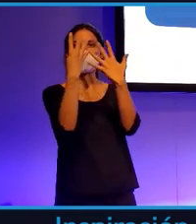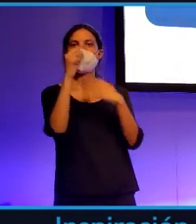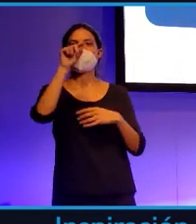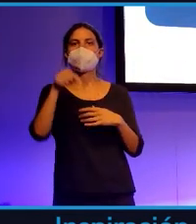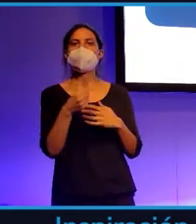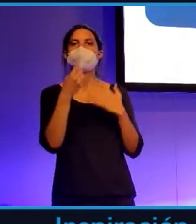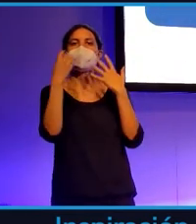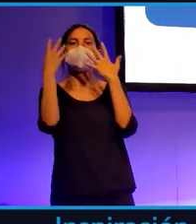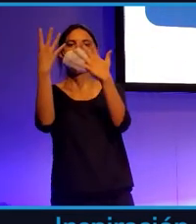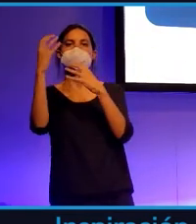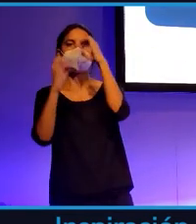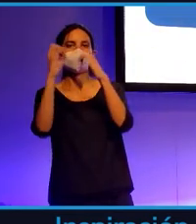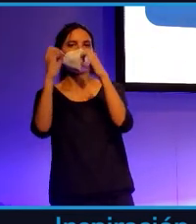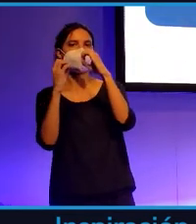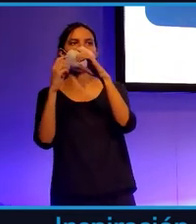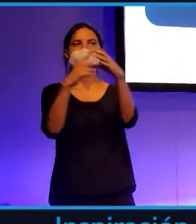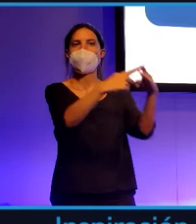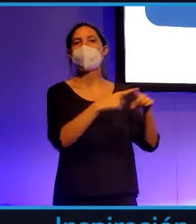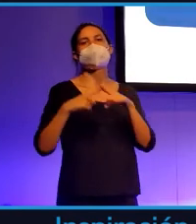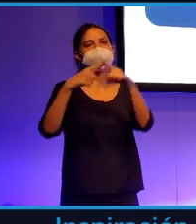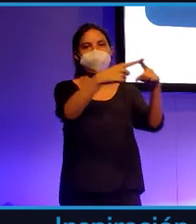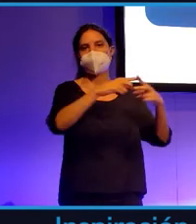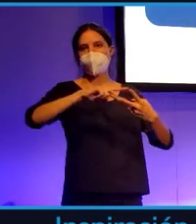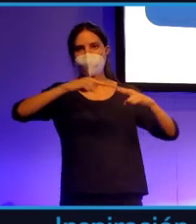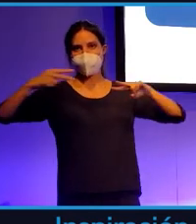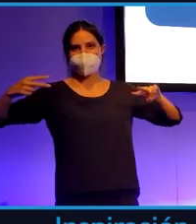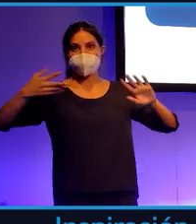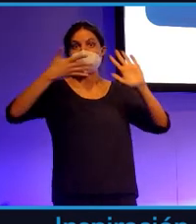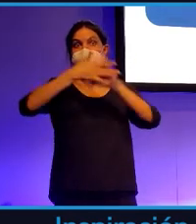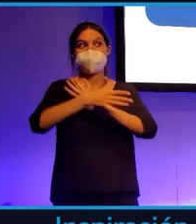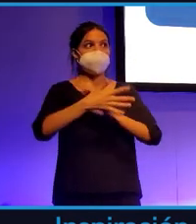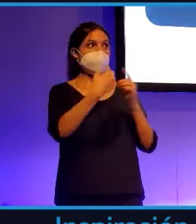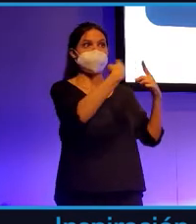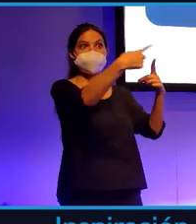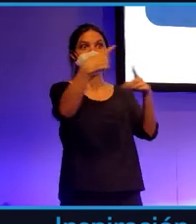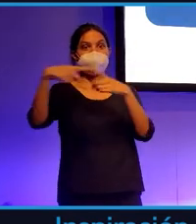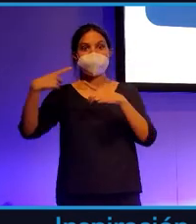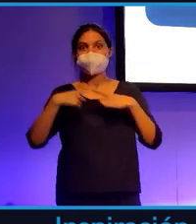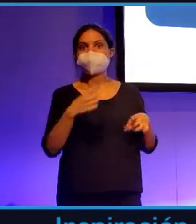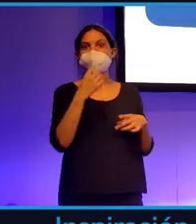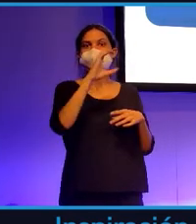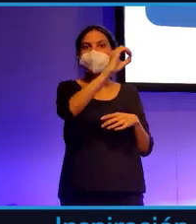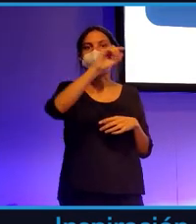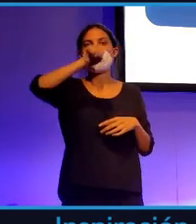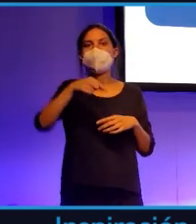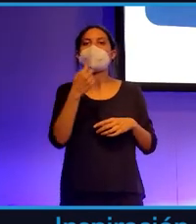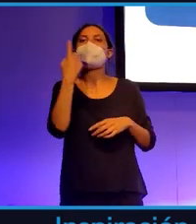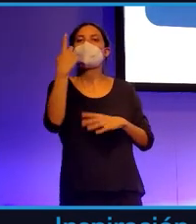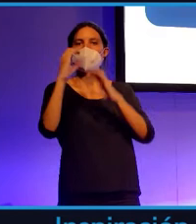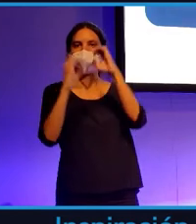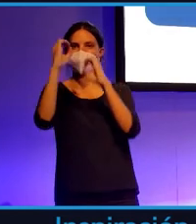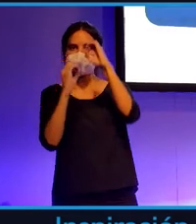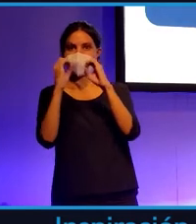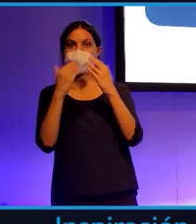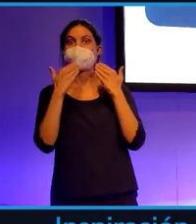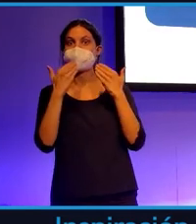de nuestra información genética. Es decir, que tan solo nos diferencia un 0,1. Este 0,1 es el que hace